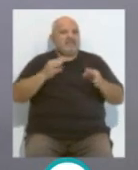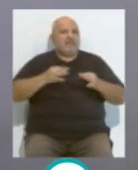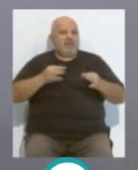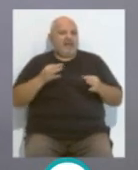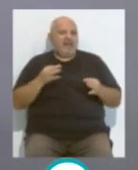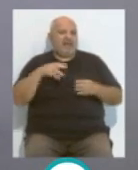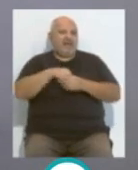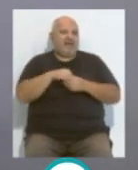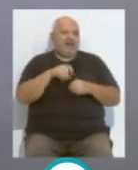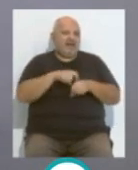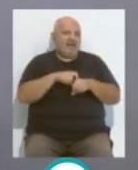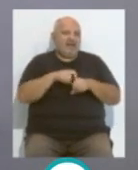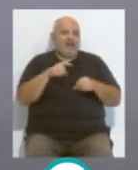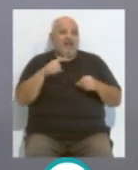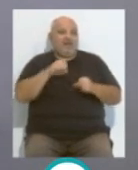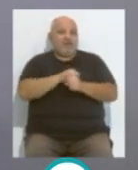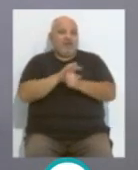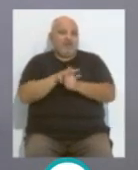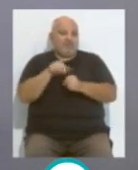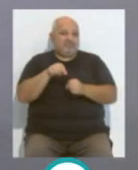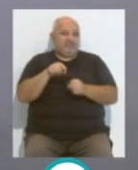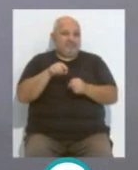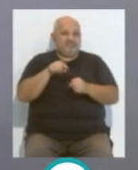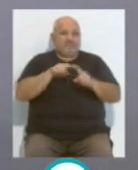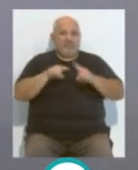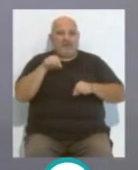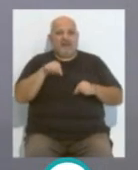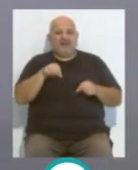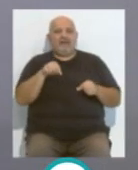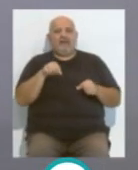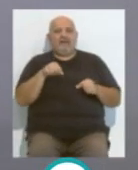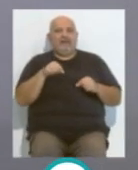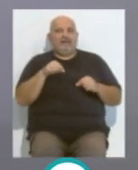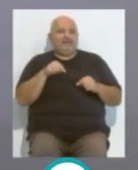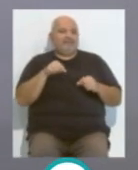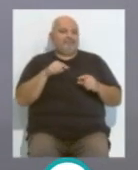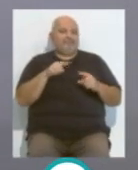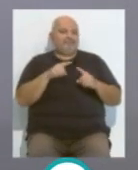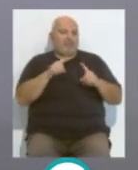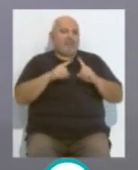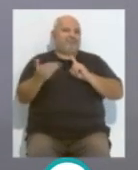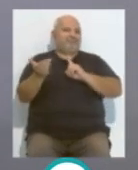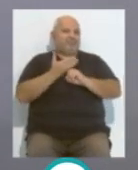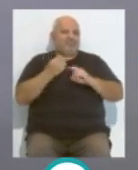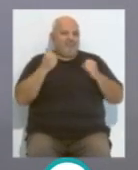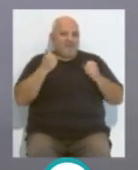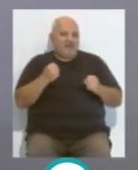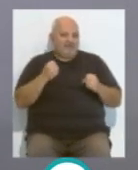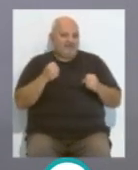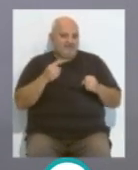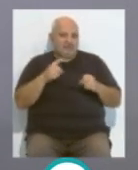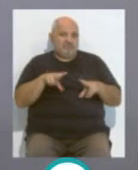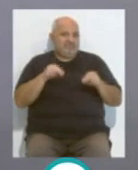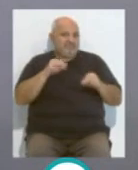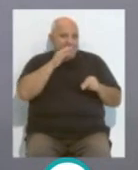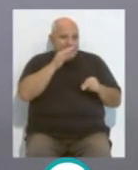claro, teníamos esta pandemia, este COVID que nos asoló y que nos sigue asolando porque esto todavía no